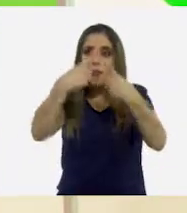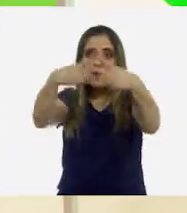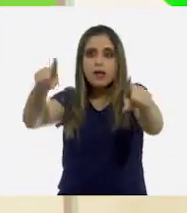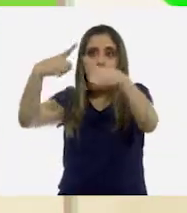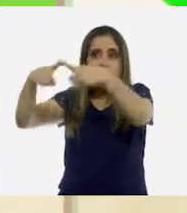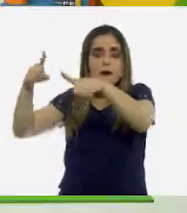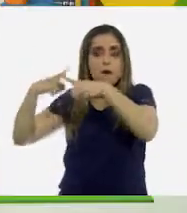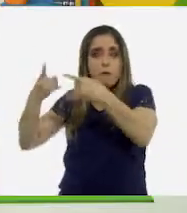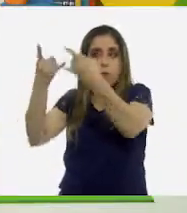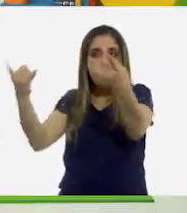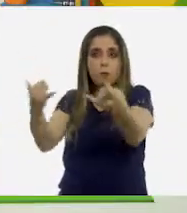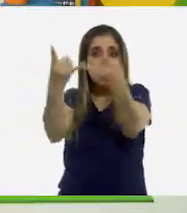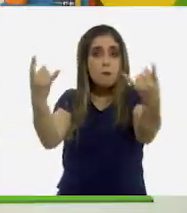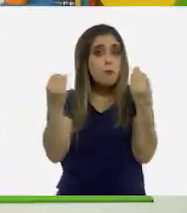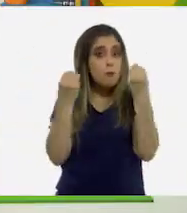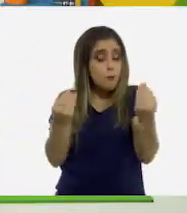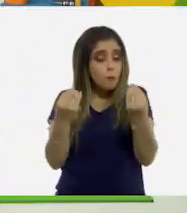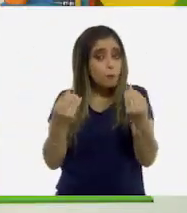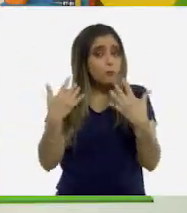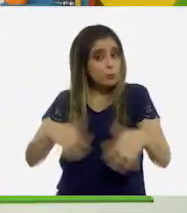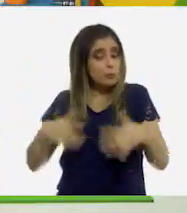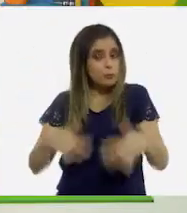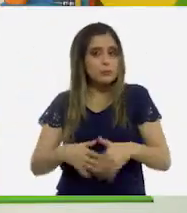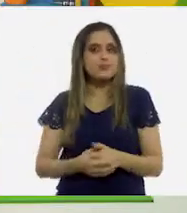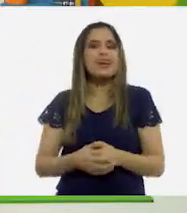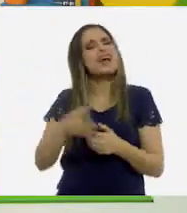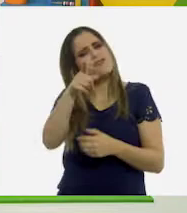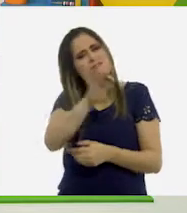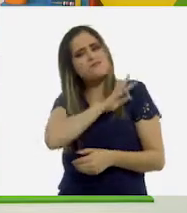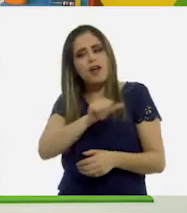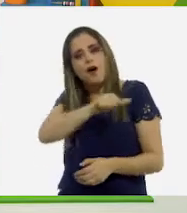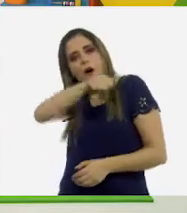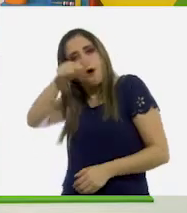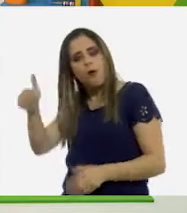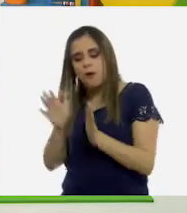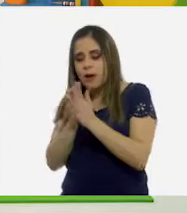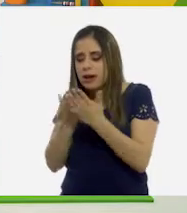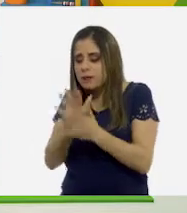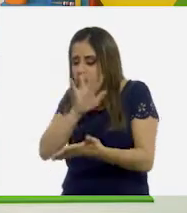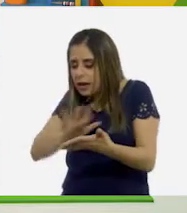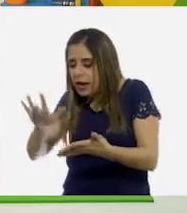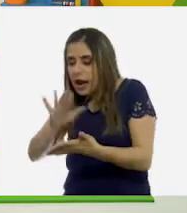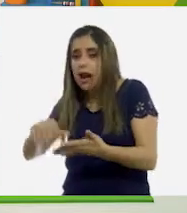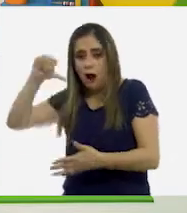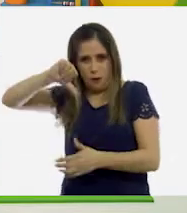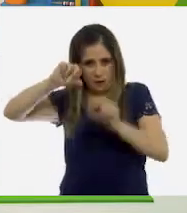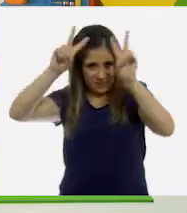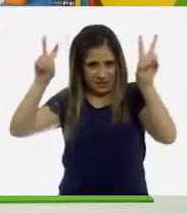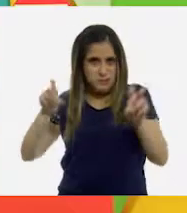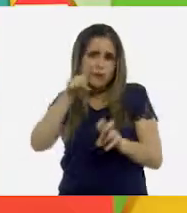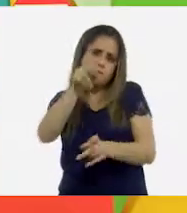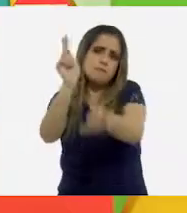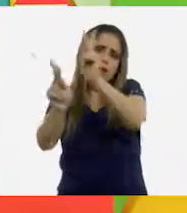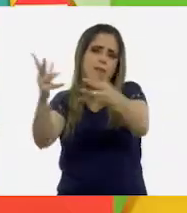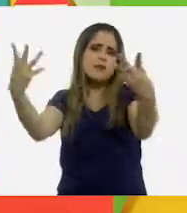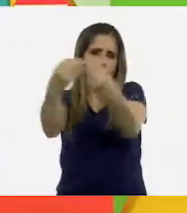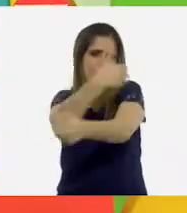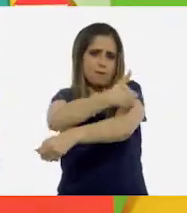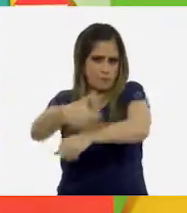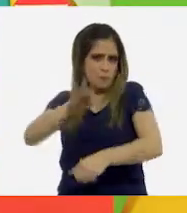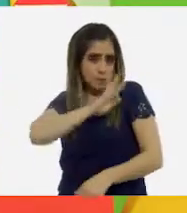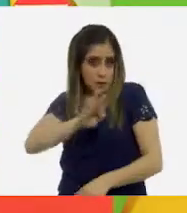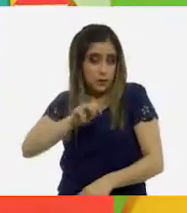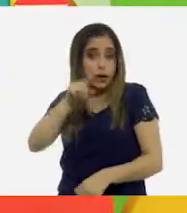contarles. Y si les es posible, consulten otros libros y comenten el tema de hoy con su familia. Si tienes la